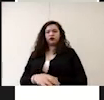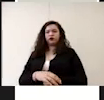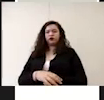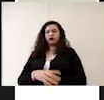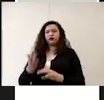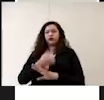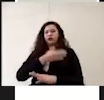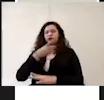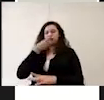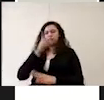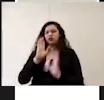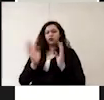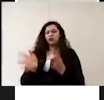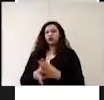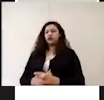previamente